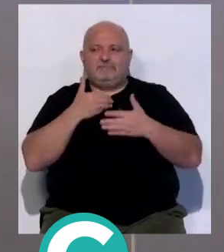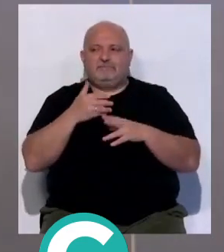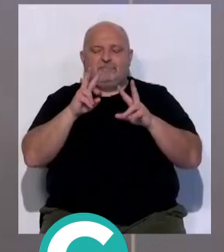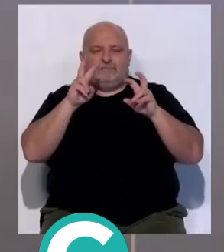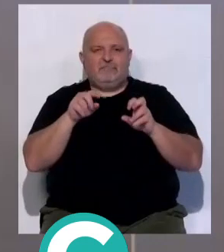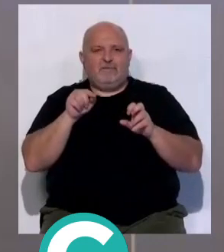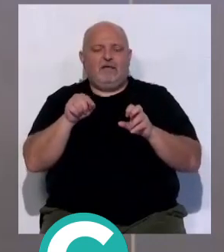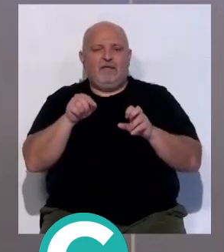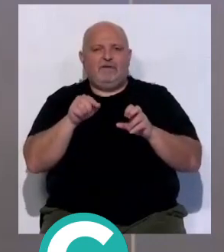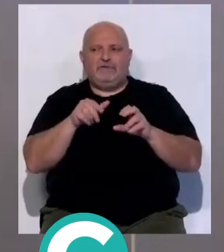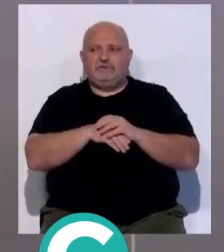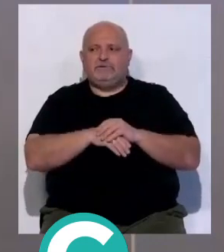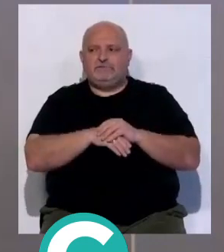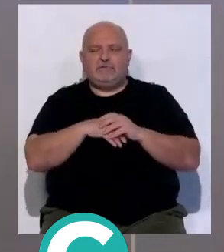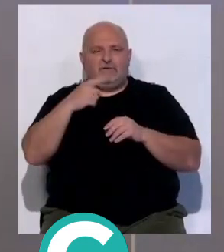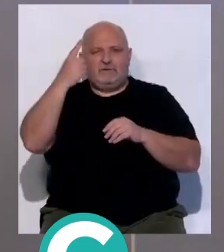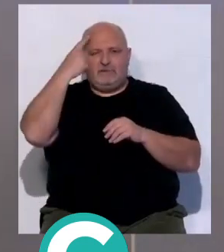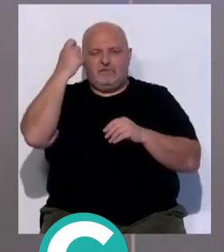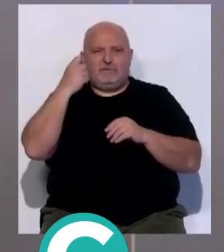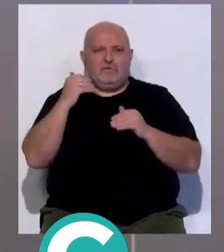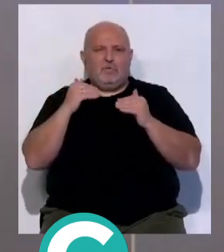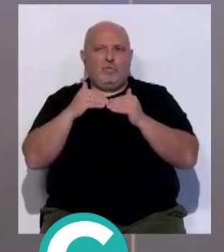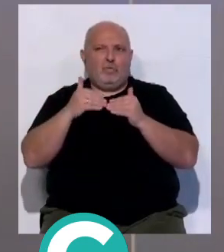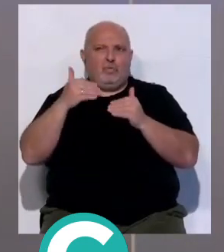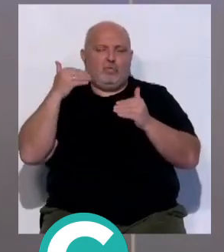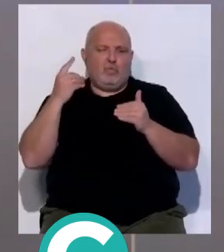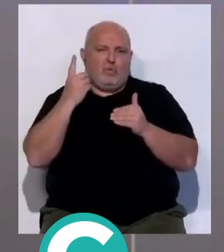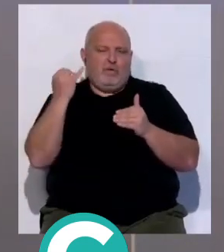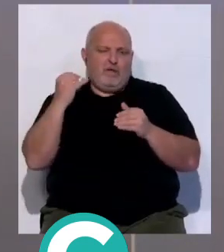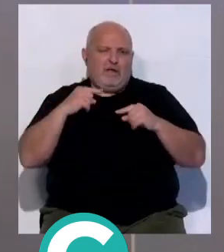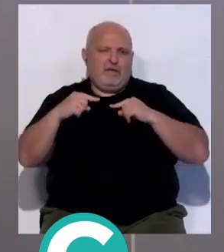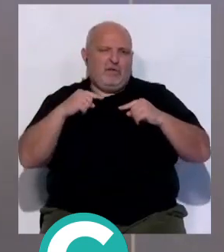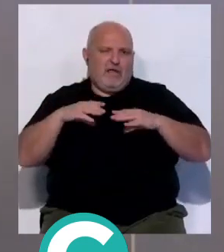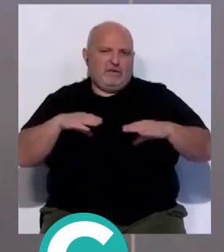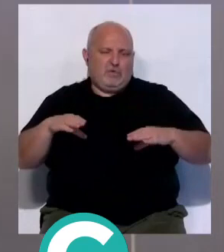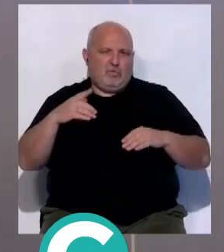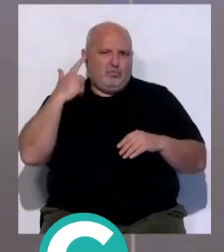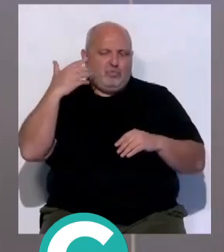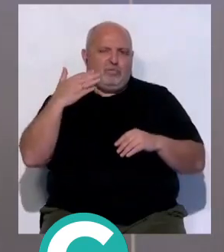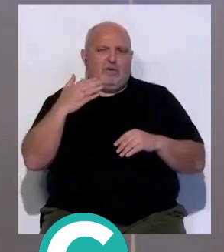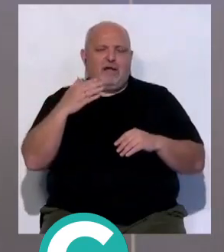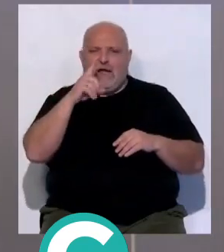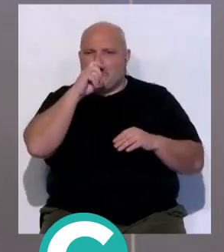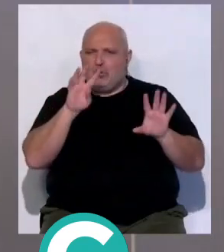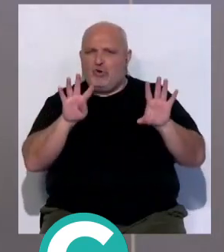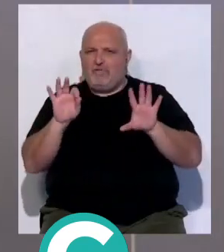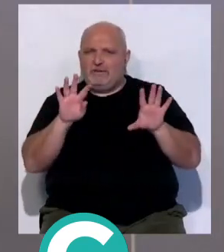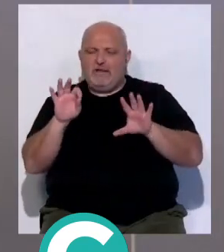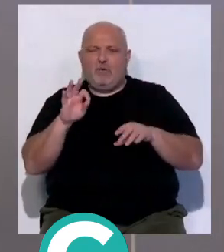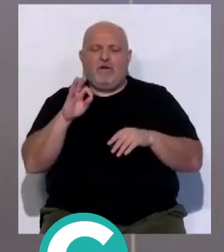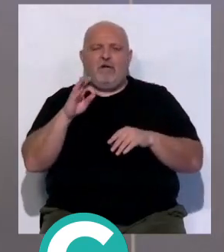eso era, no sé si ustedes se acuerdan, el Bambino Beira, cuando estuvo aquí, un entrenador argentino top, allá en el año 90.